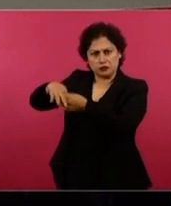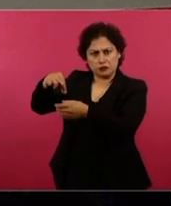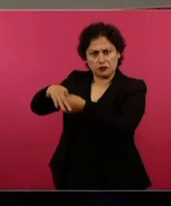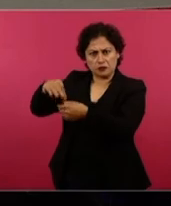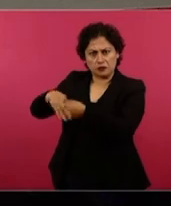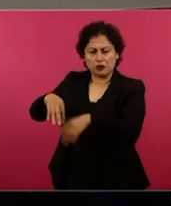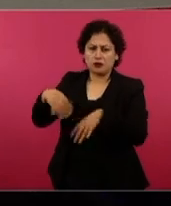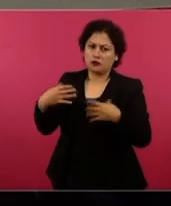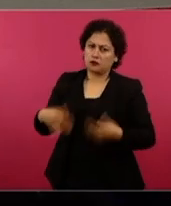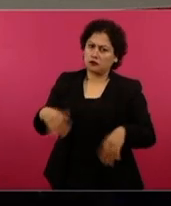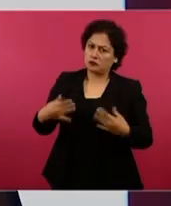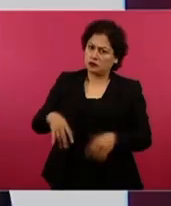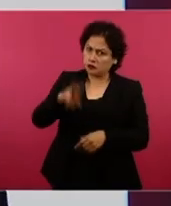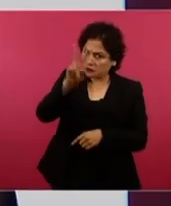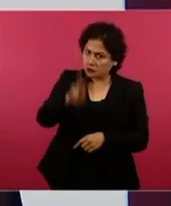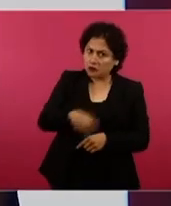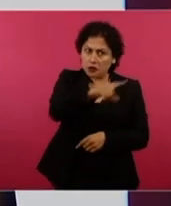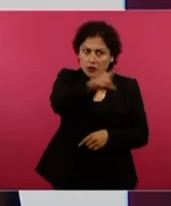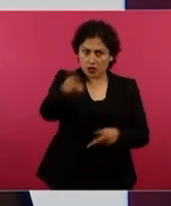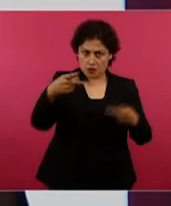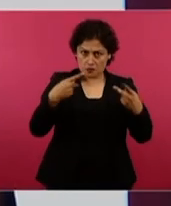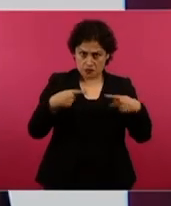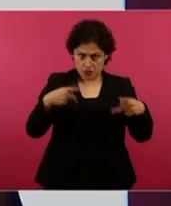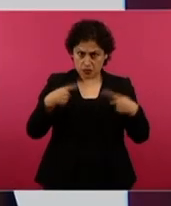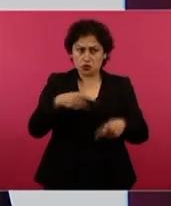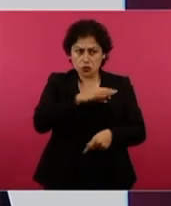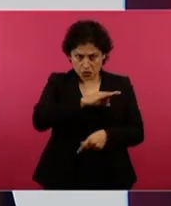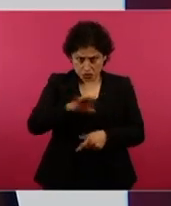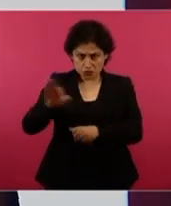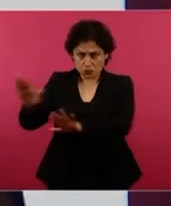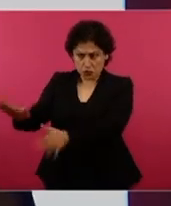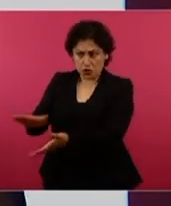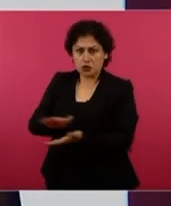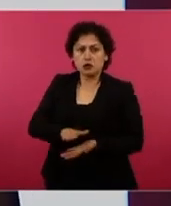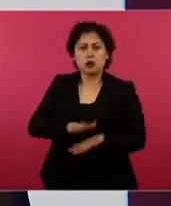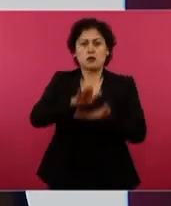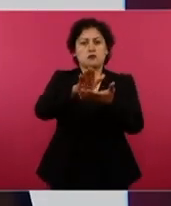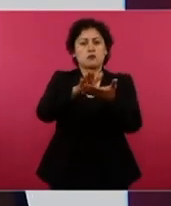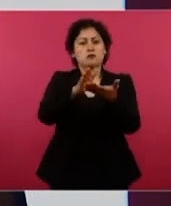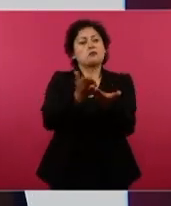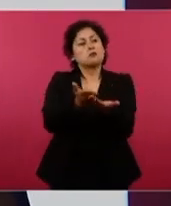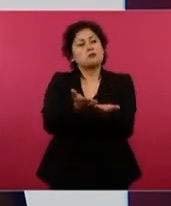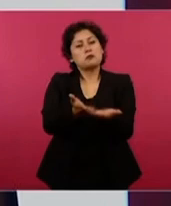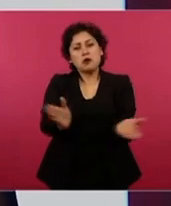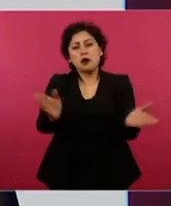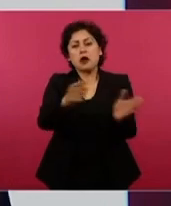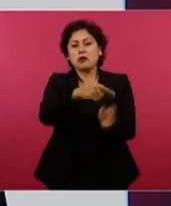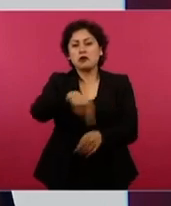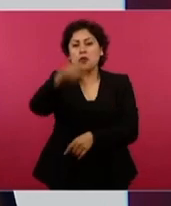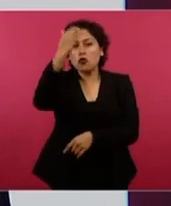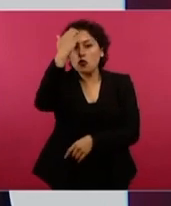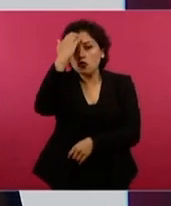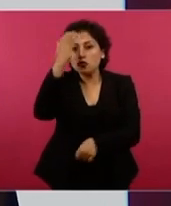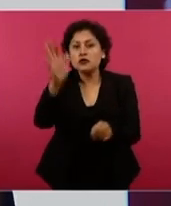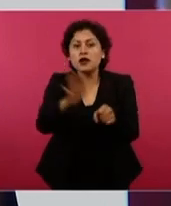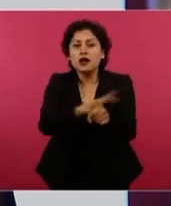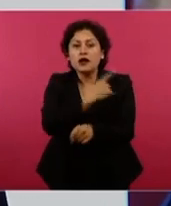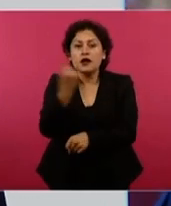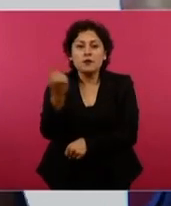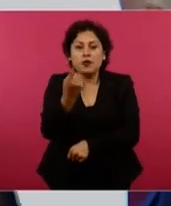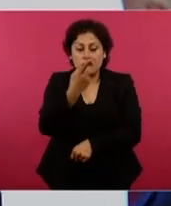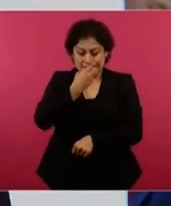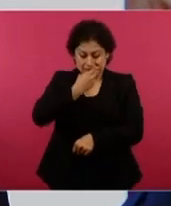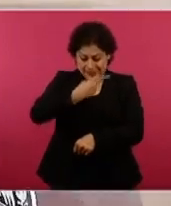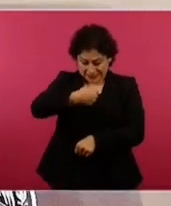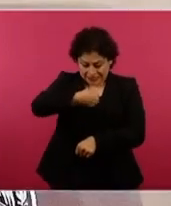voy a mostrar algo y ojalá la gente pueda revisar el expediente que vamos a procurar que se conozca. Porque acusan de violencia política de género,